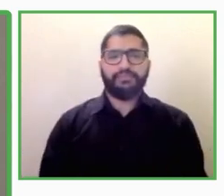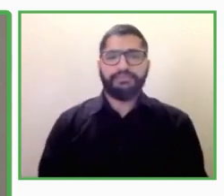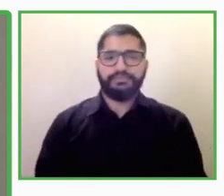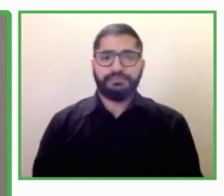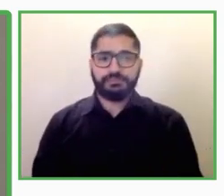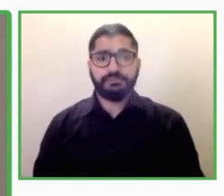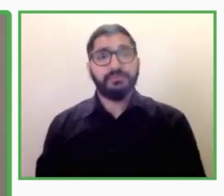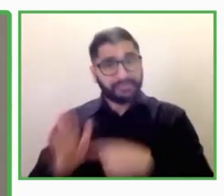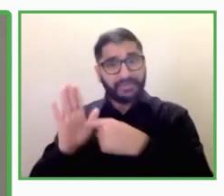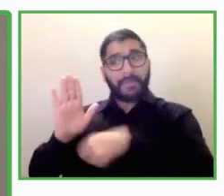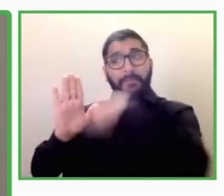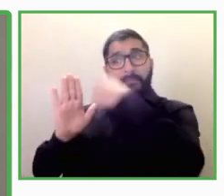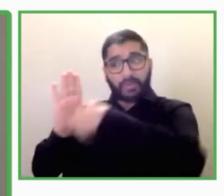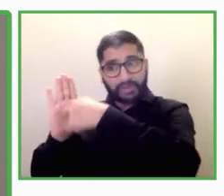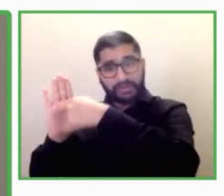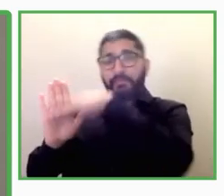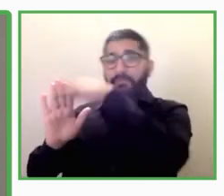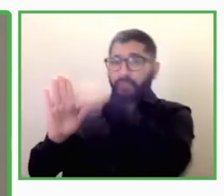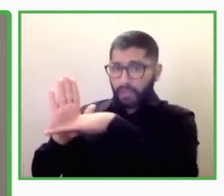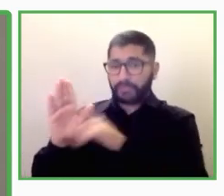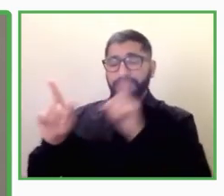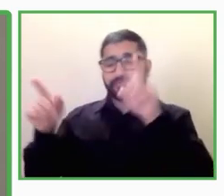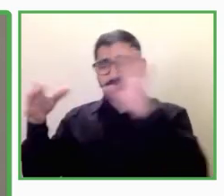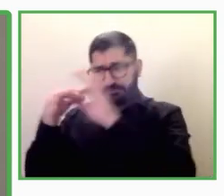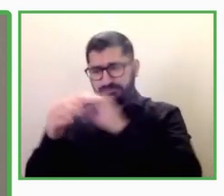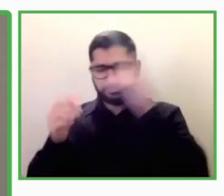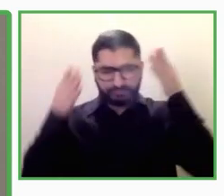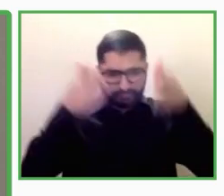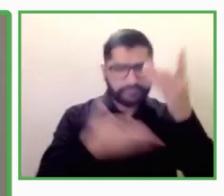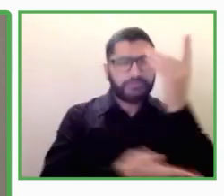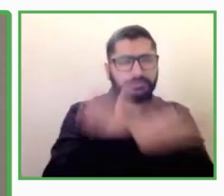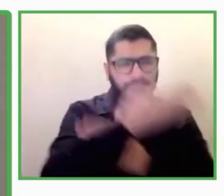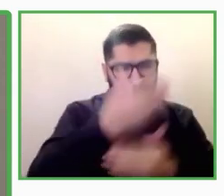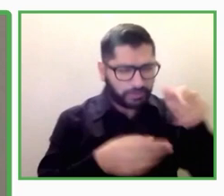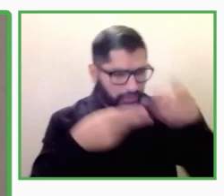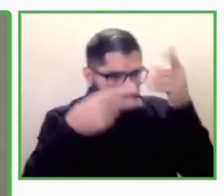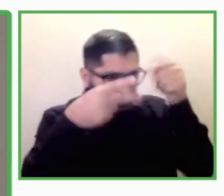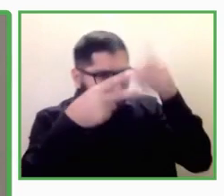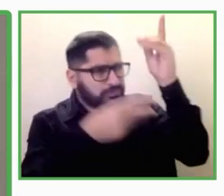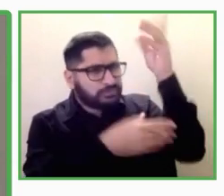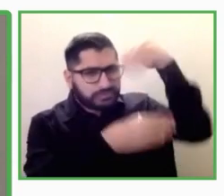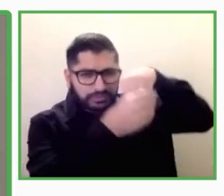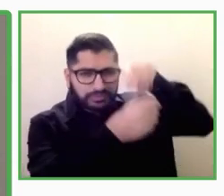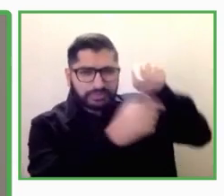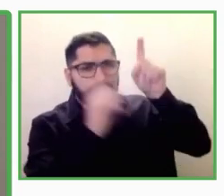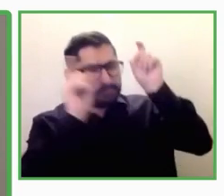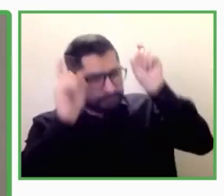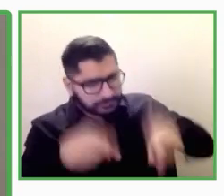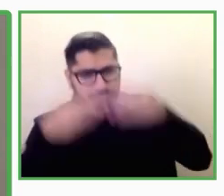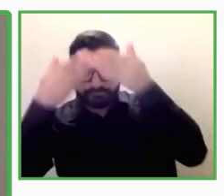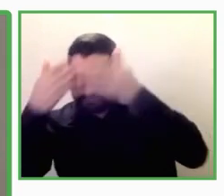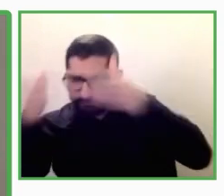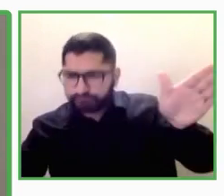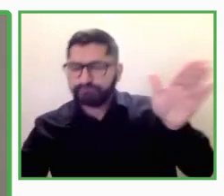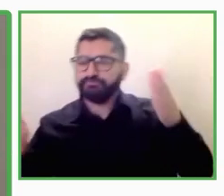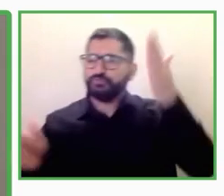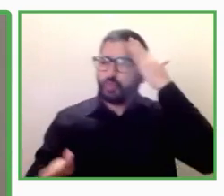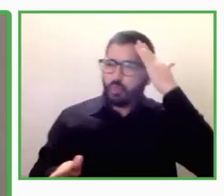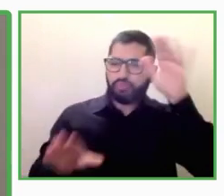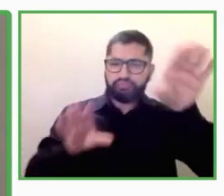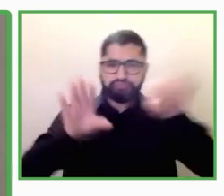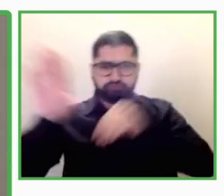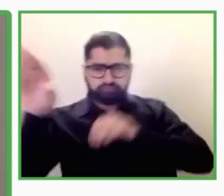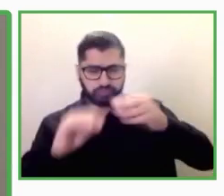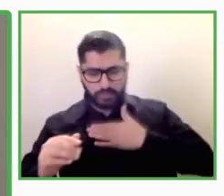trabajador con discapacidad tenga libertad de elegir, que pueda elegir su vida laboral, que no esté predeterminado por